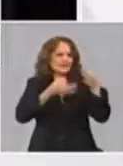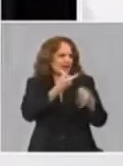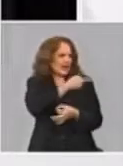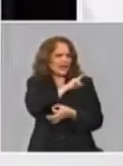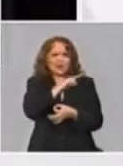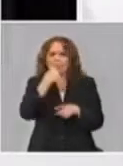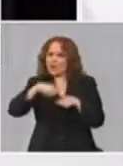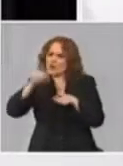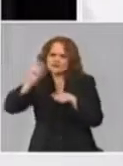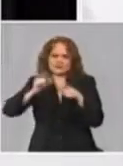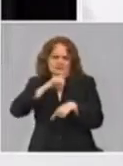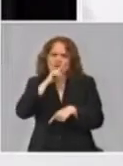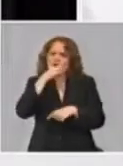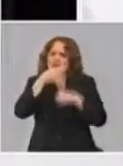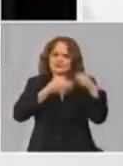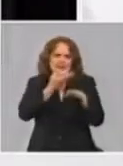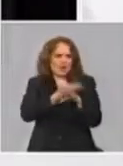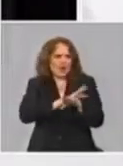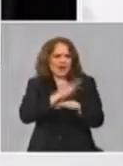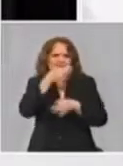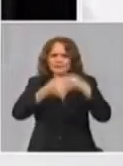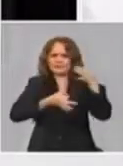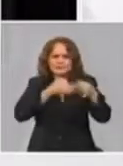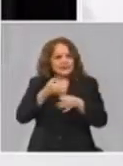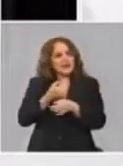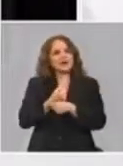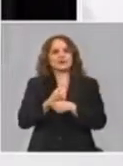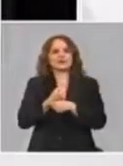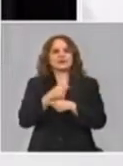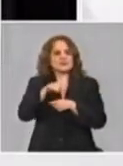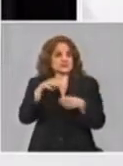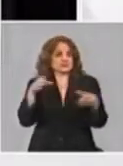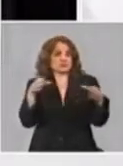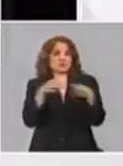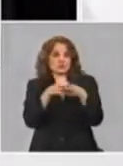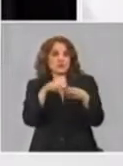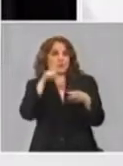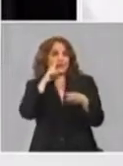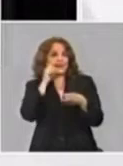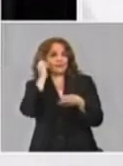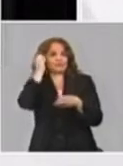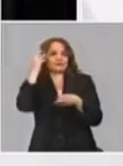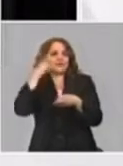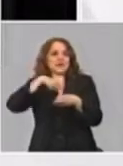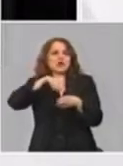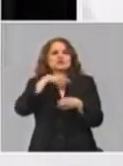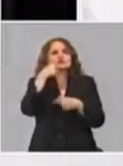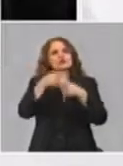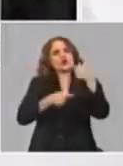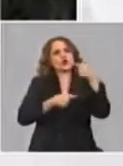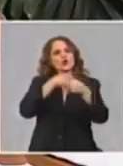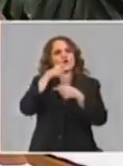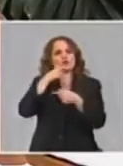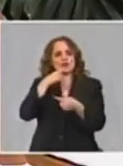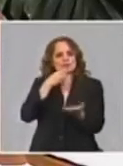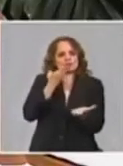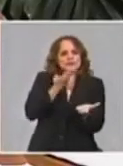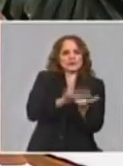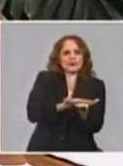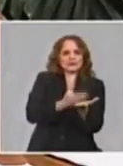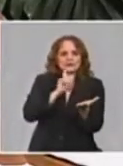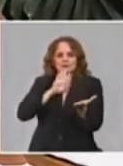Tania, bueno, un grupo de compañeros que han pasado por la mesa. En ese comité es el donde todos los días se llevan las propuestas,